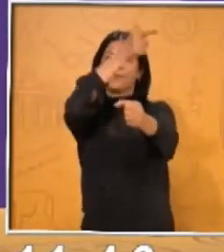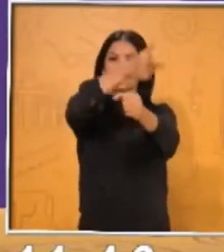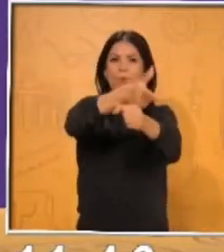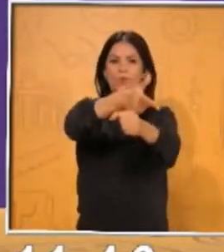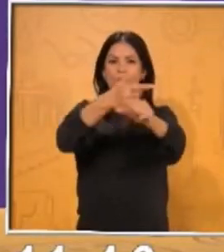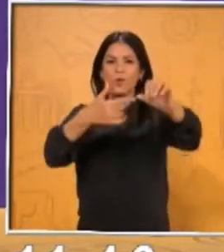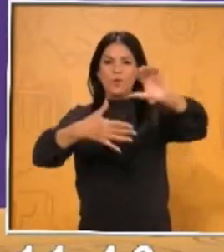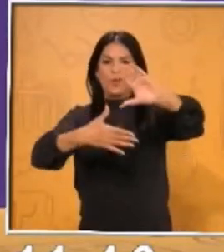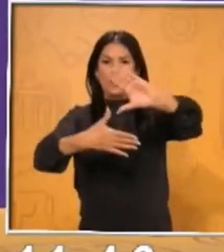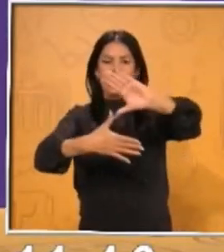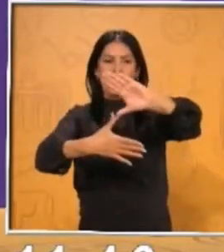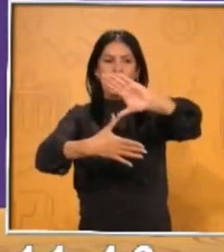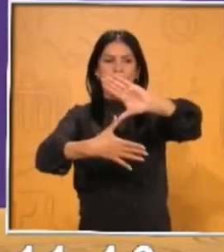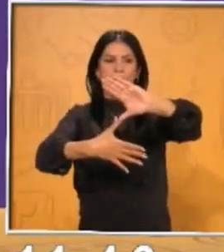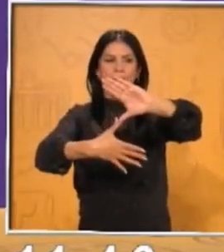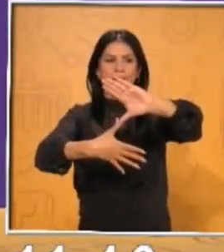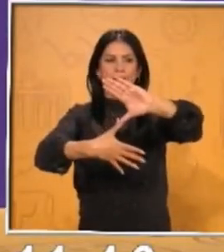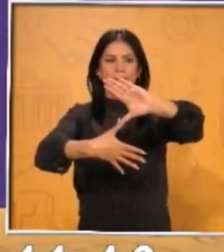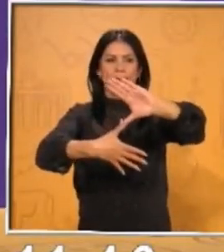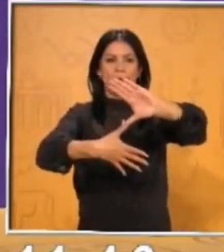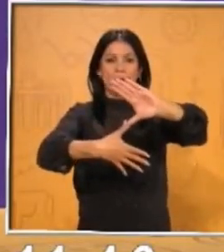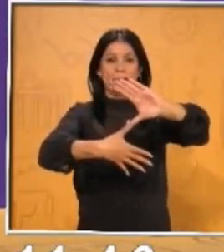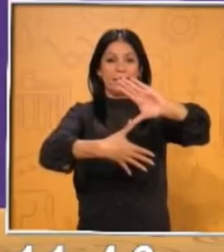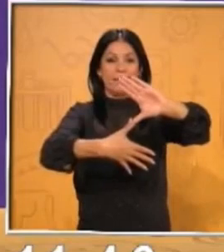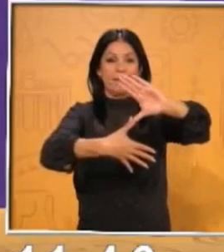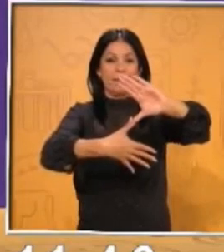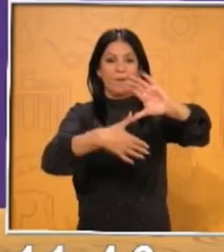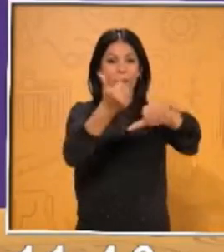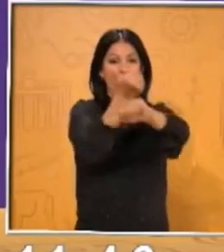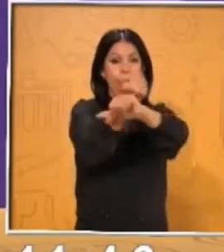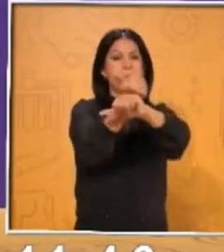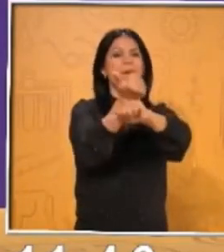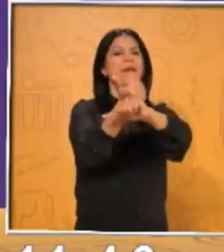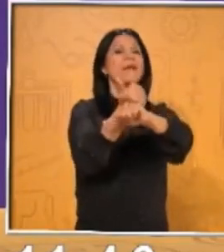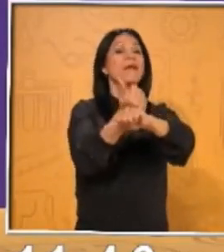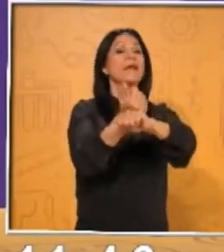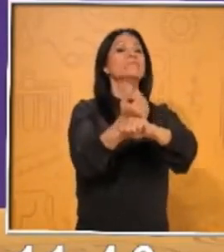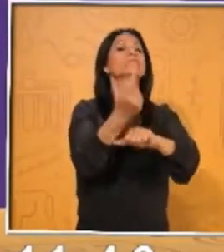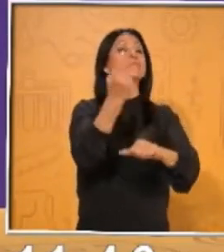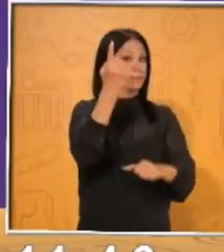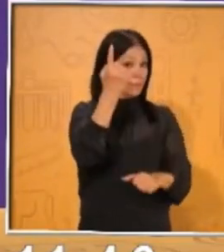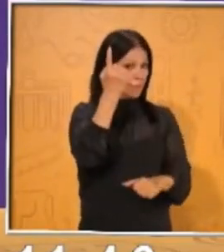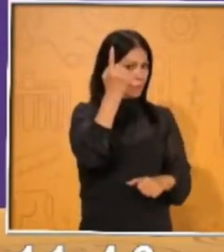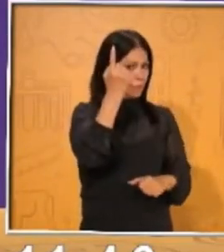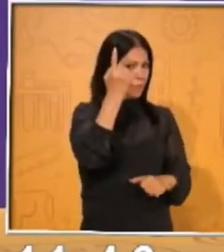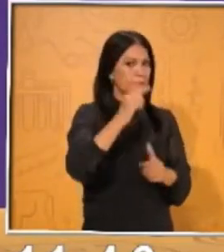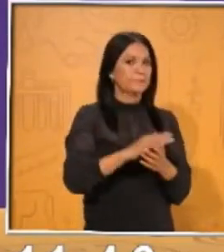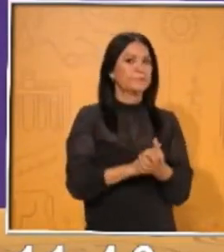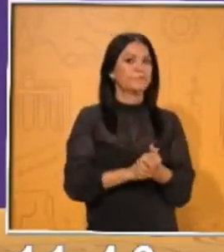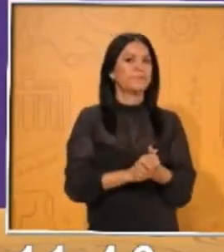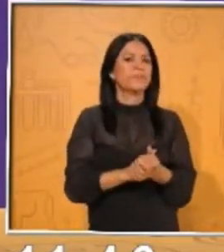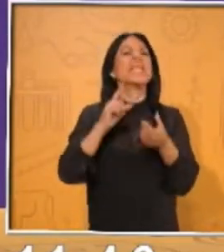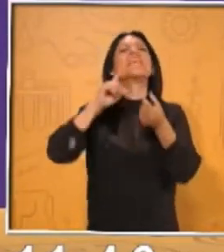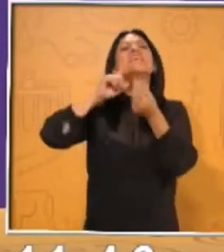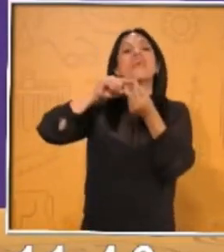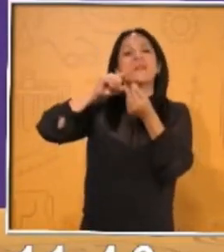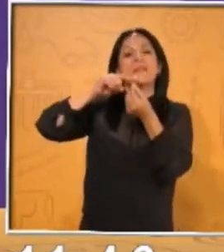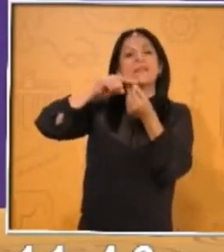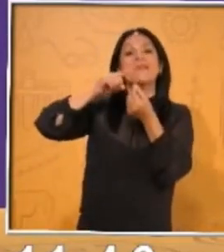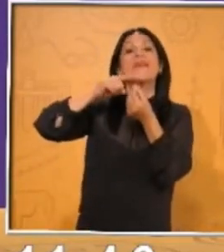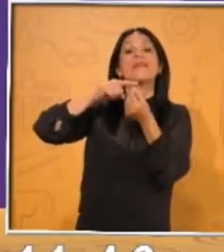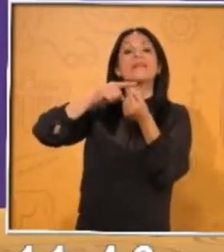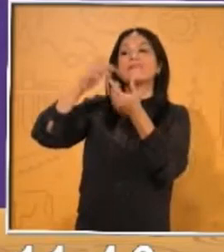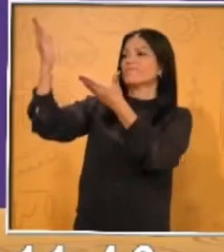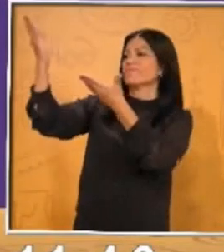Ay, es una pregunta bien fácil. Era un navegante genovés. A ver, primera pregunta, ¿quién descubrió América?